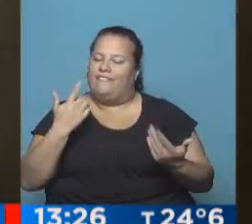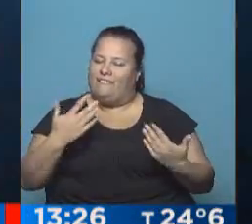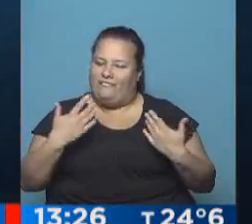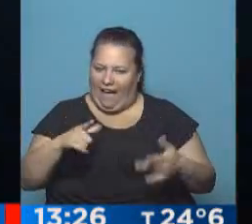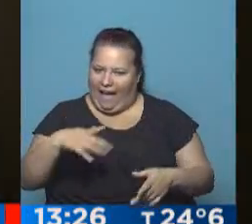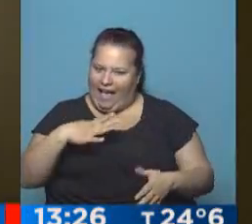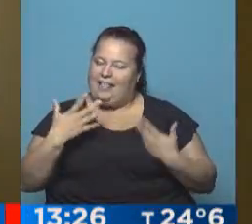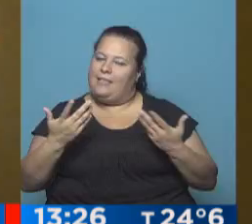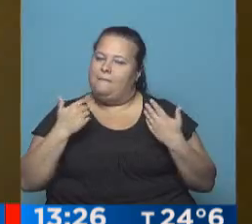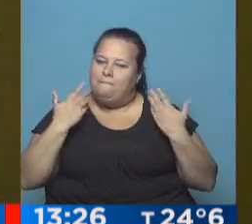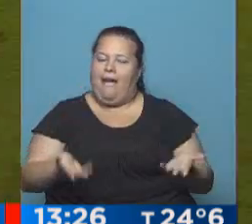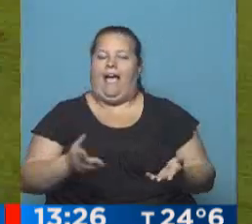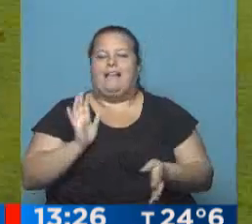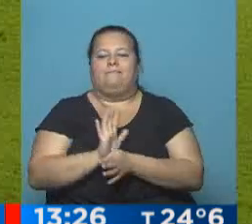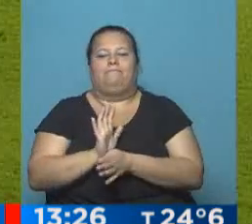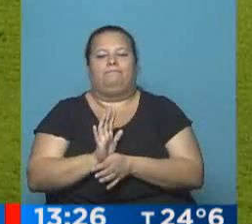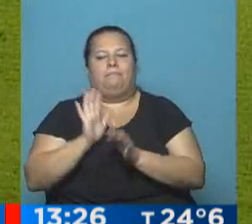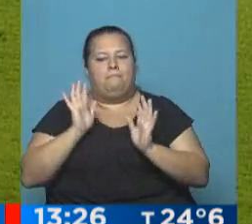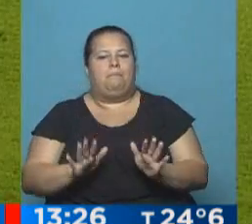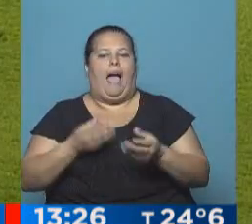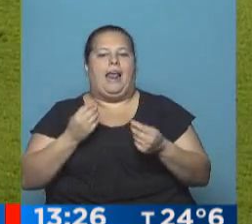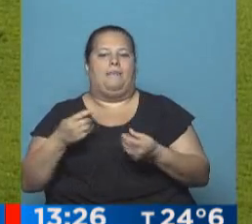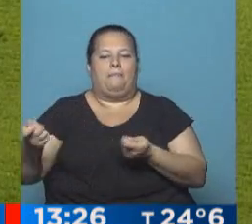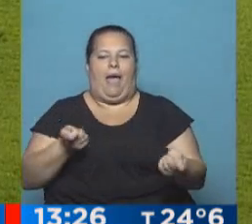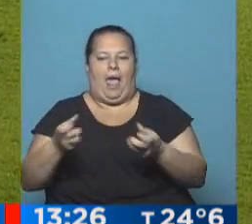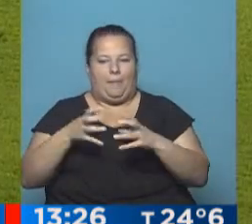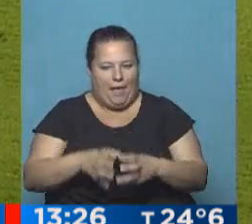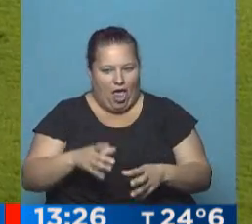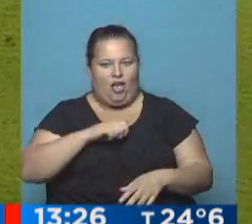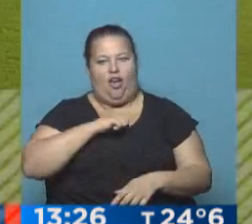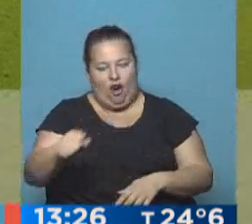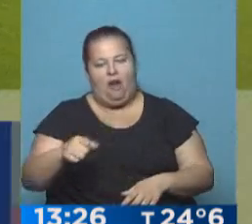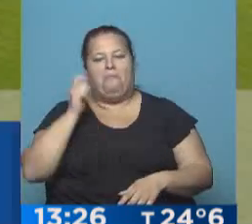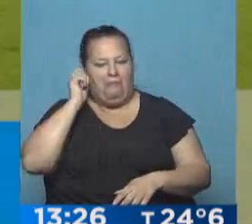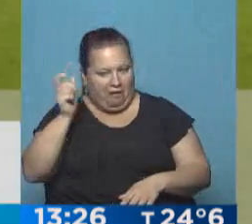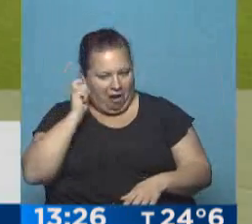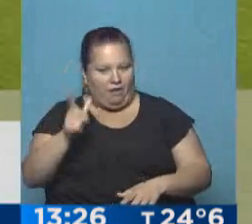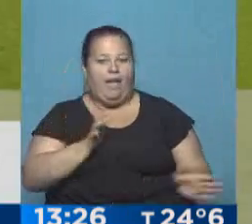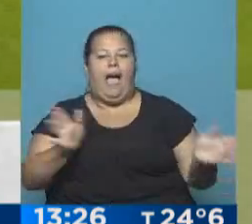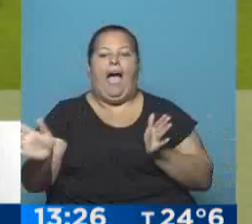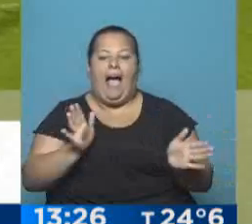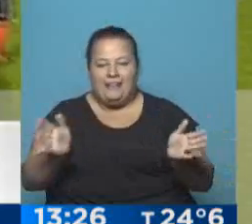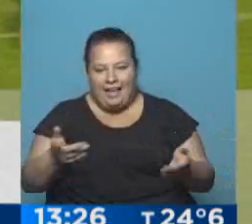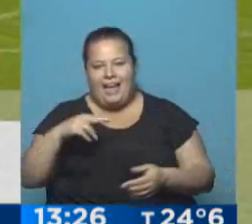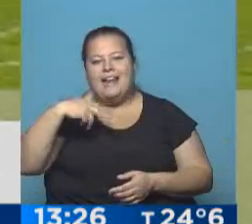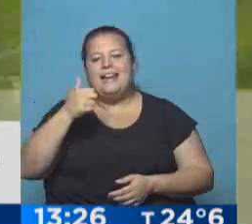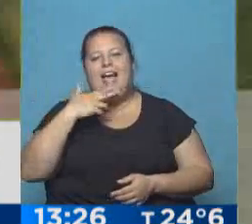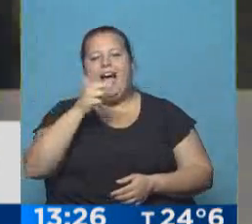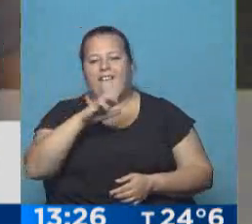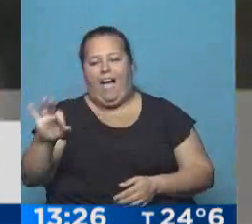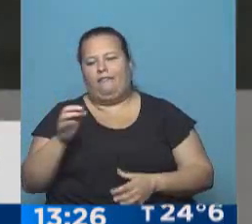faltaba eso, tener un poquito de parate para manejar la pelota, definir, y lo está conseguido. De las atajadas, bueno, Nicolás Navarro,